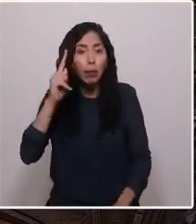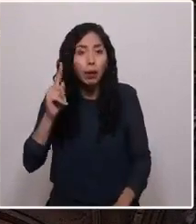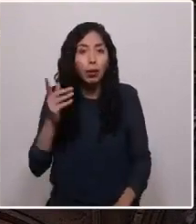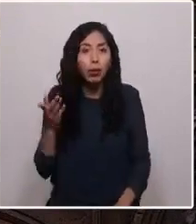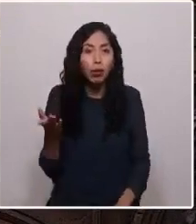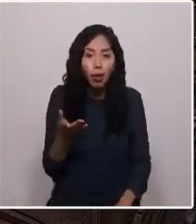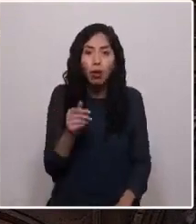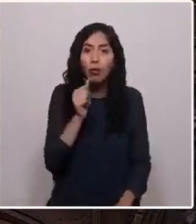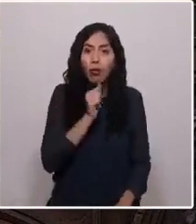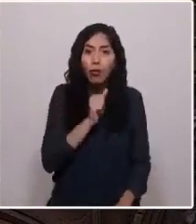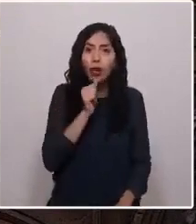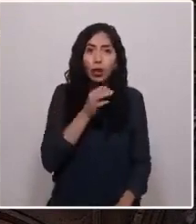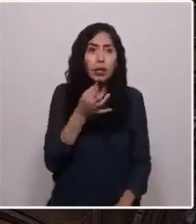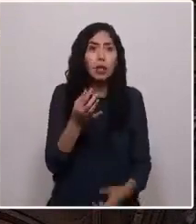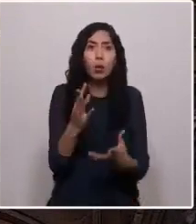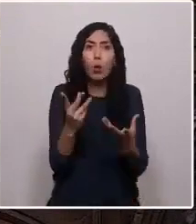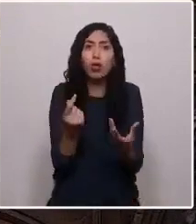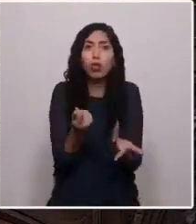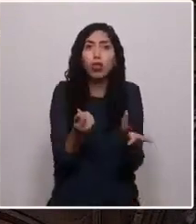concesión sobre los recursos.